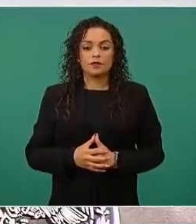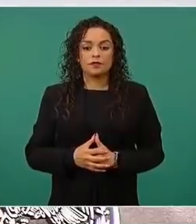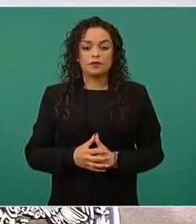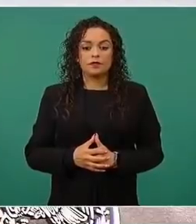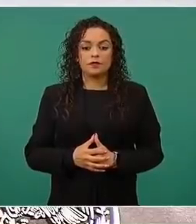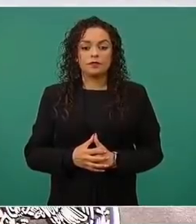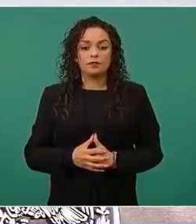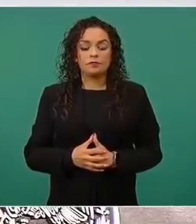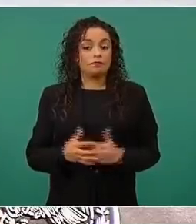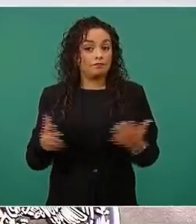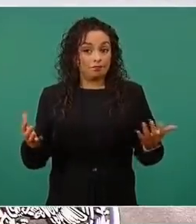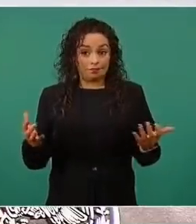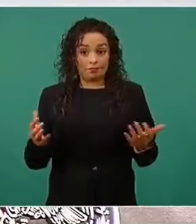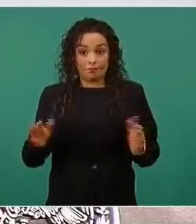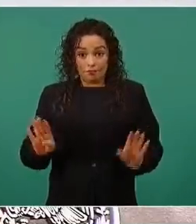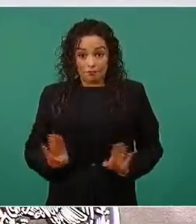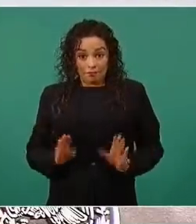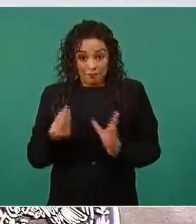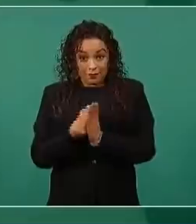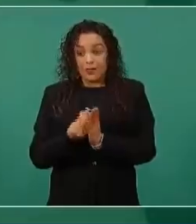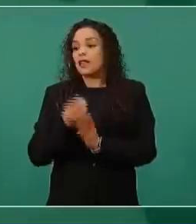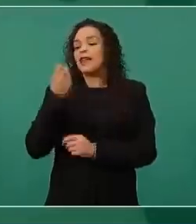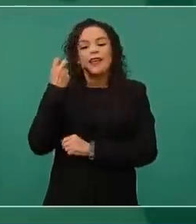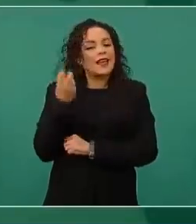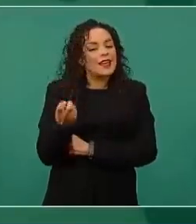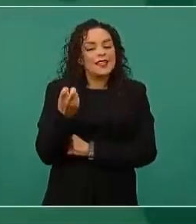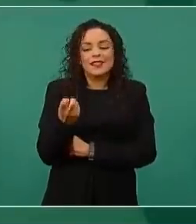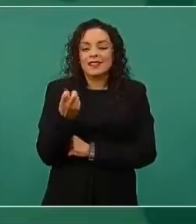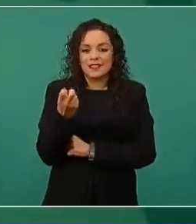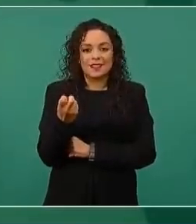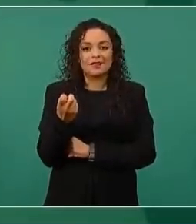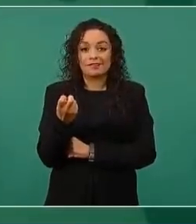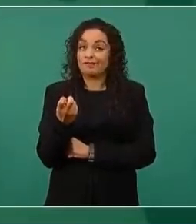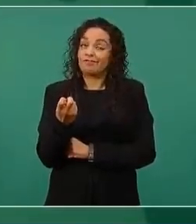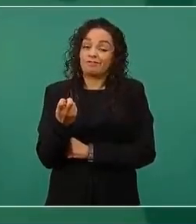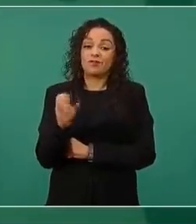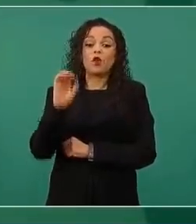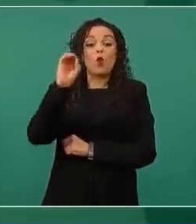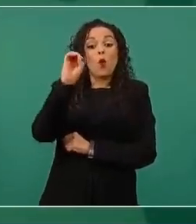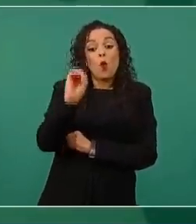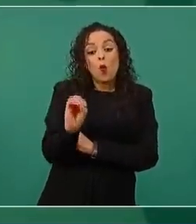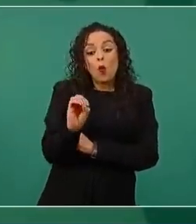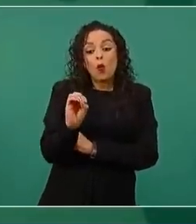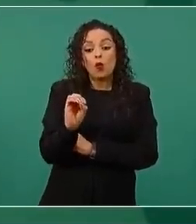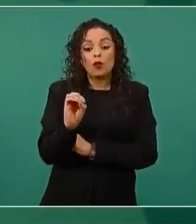Este. ese tipo. O el acuerdo